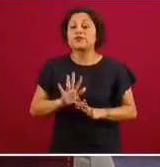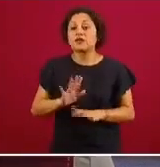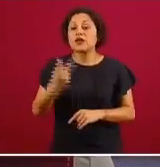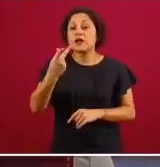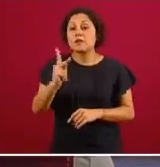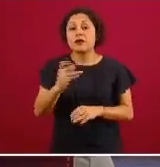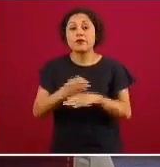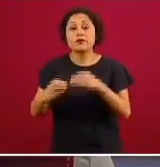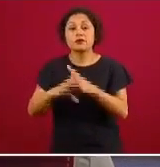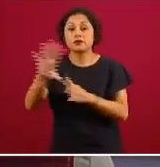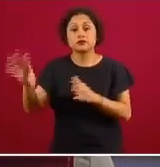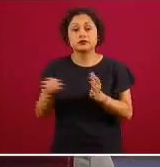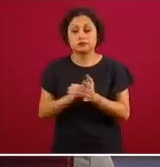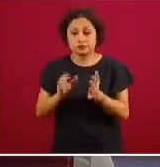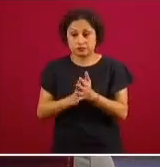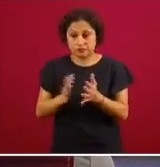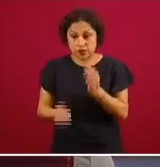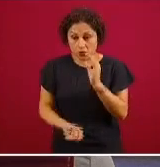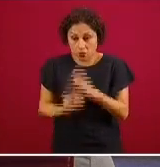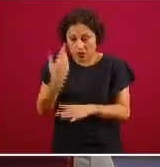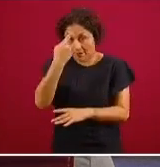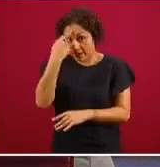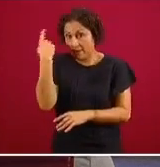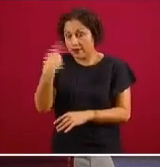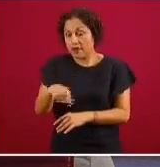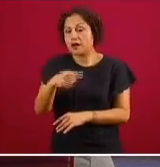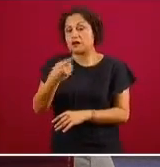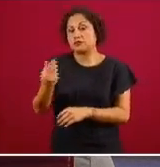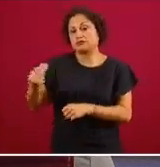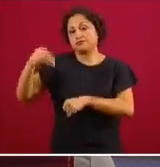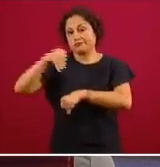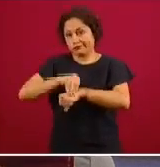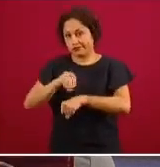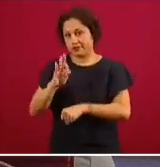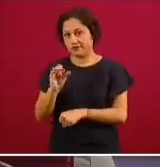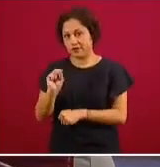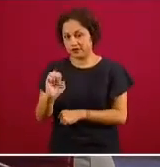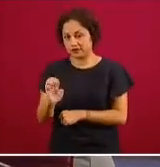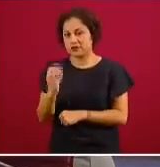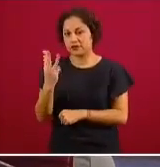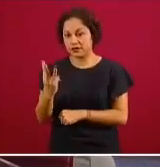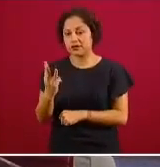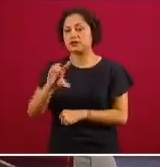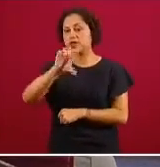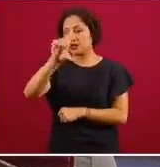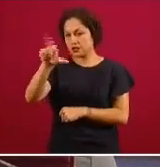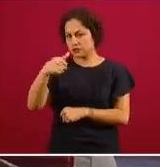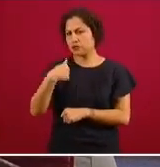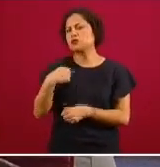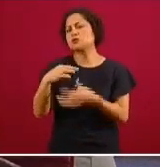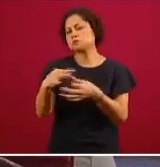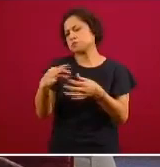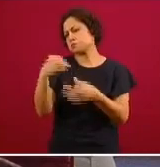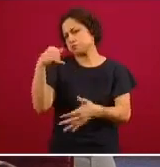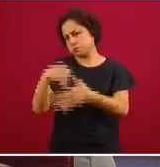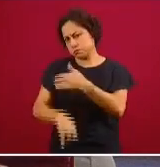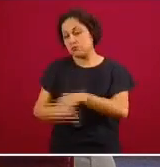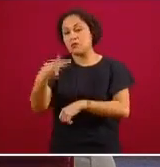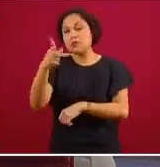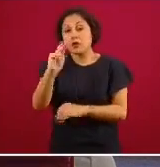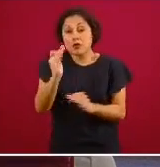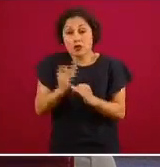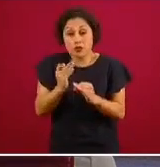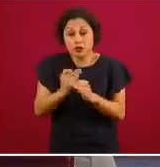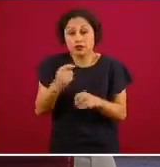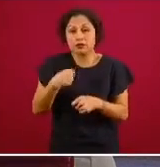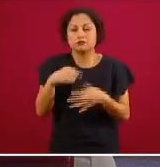elementos adicionales que ya teníamos previstos y que son relevantes para la fase 3 entonces eso ya lo veremos con detalle solamente para recordarles cómo